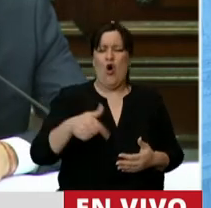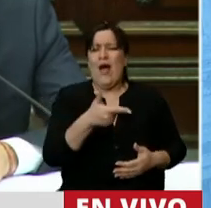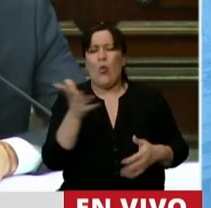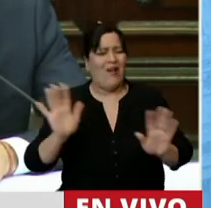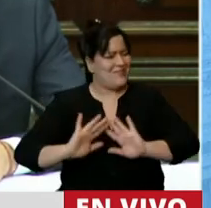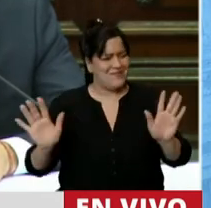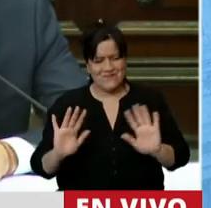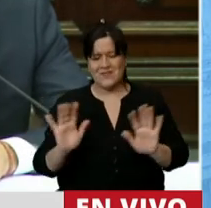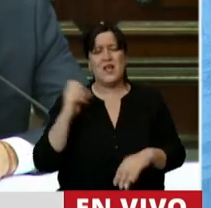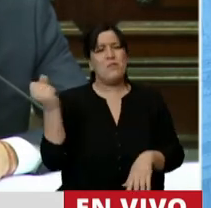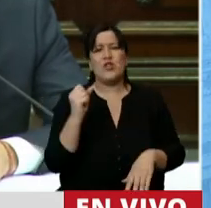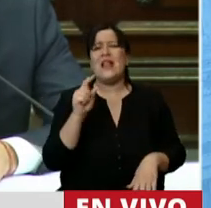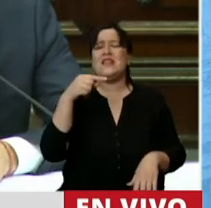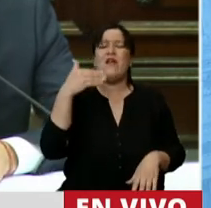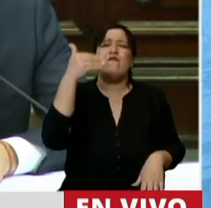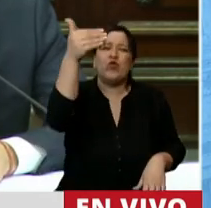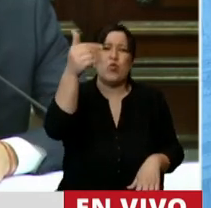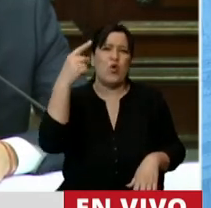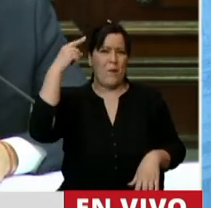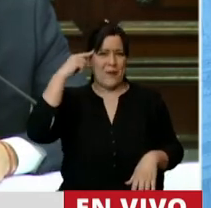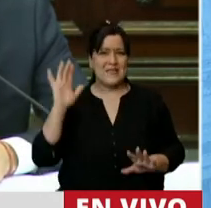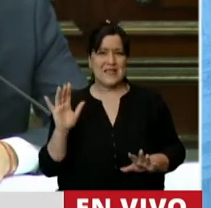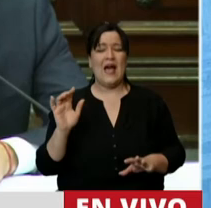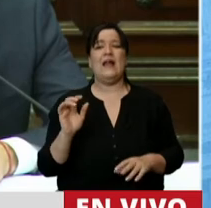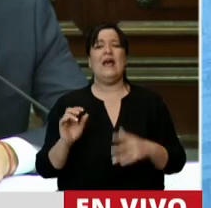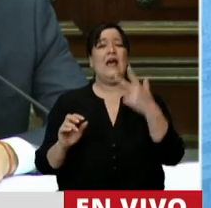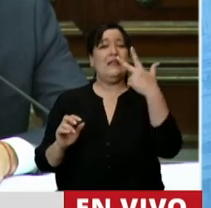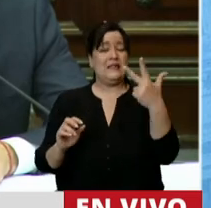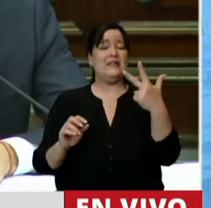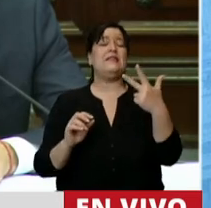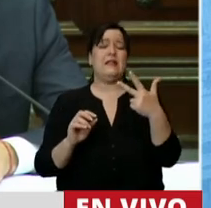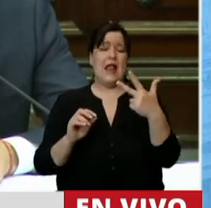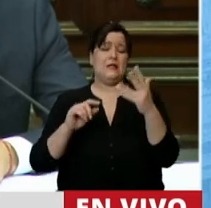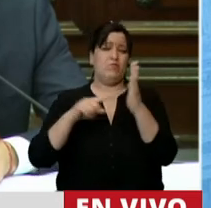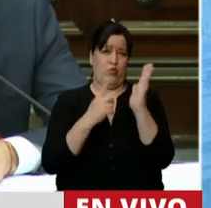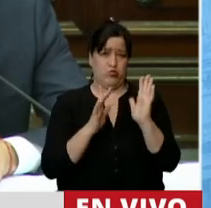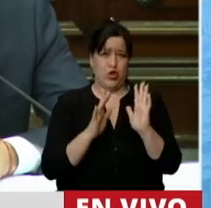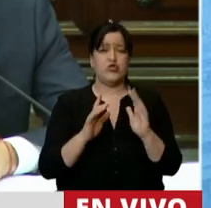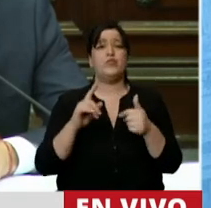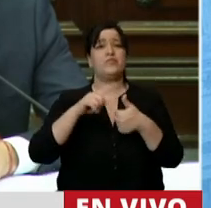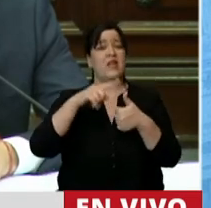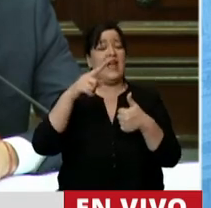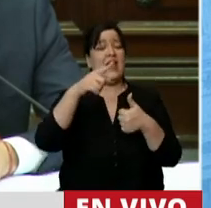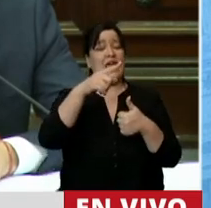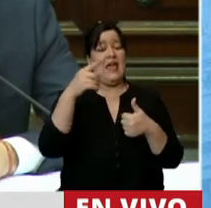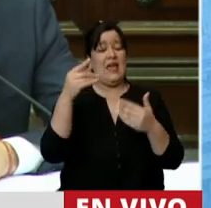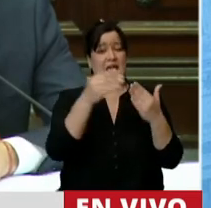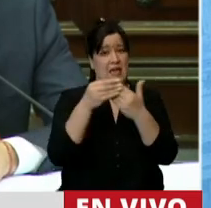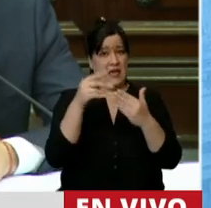adelante es afirmar tres puntos que dijo el jefe de gabinete y que yo estoy de acuerdo.